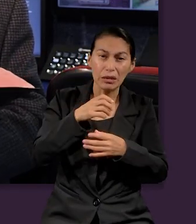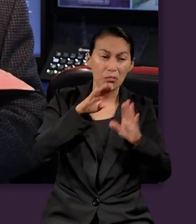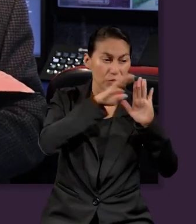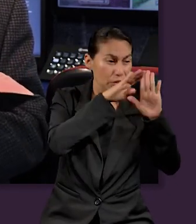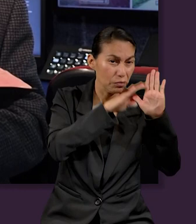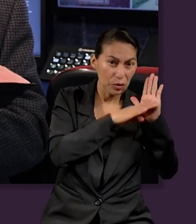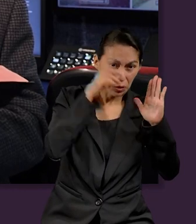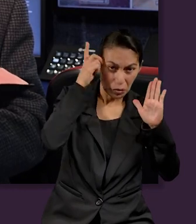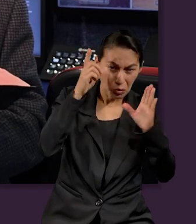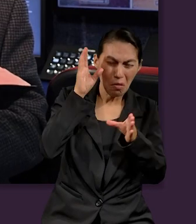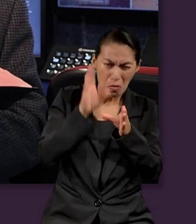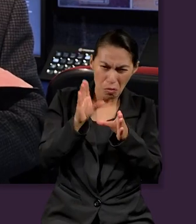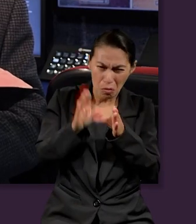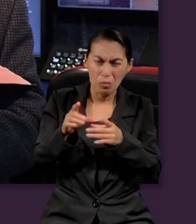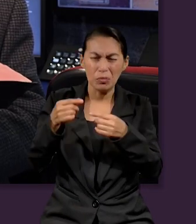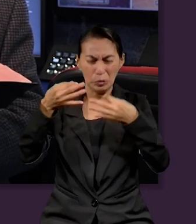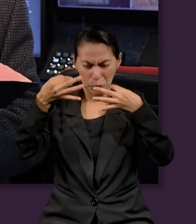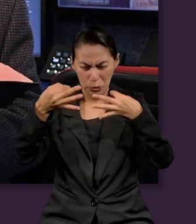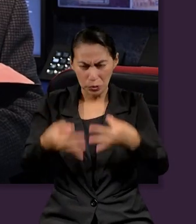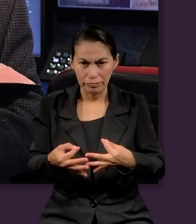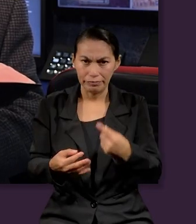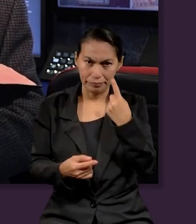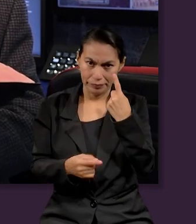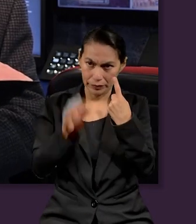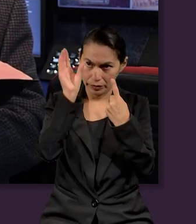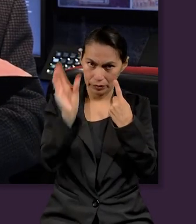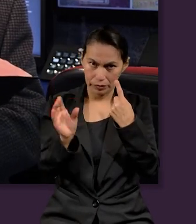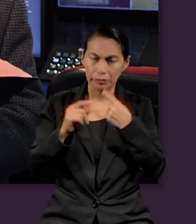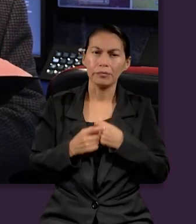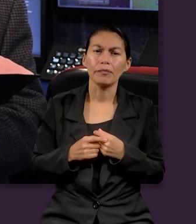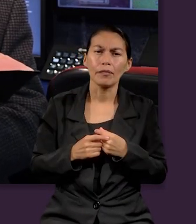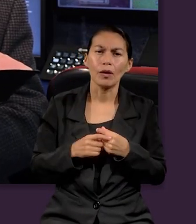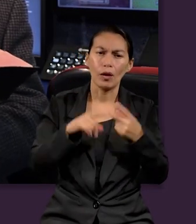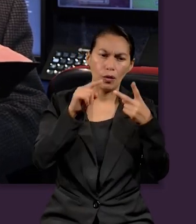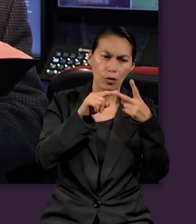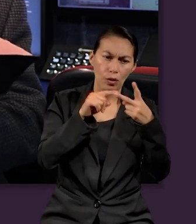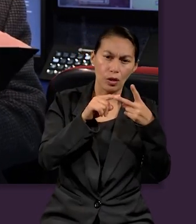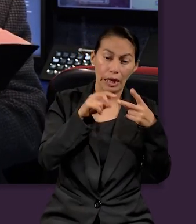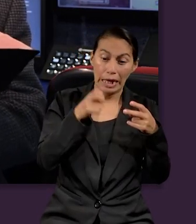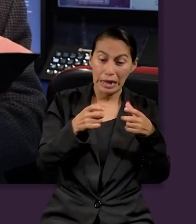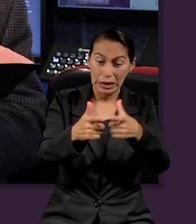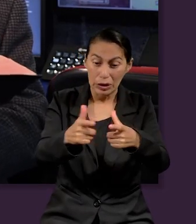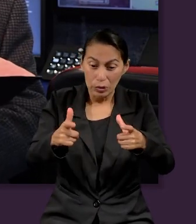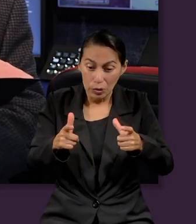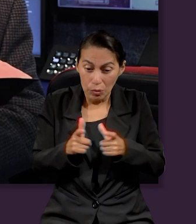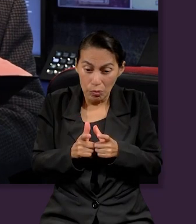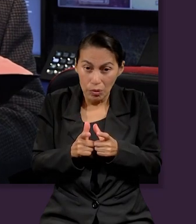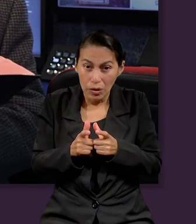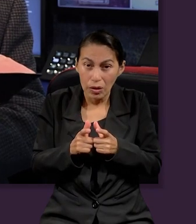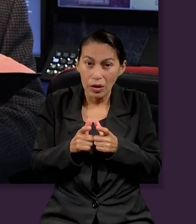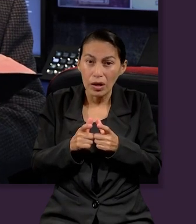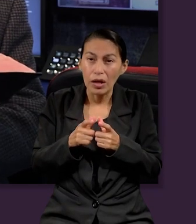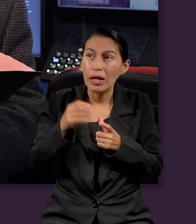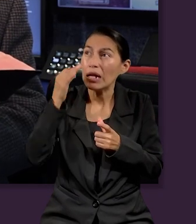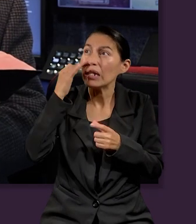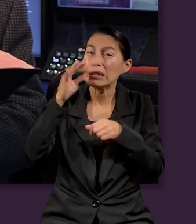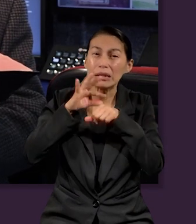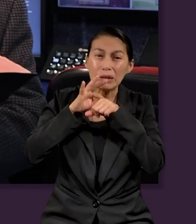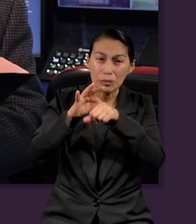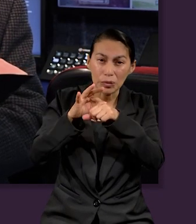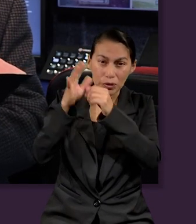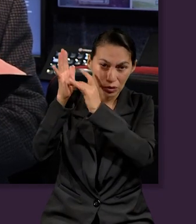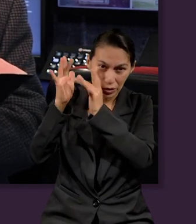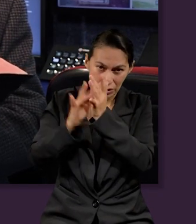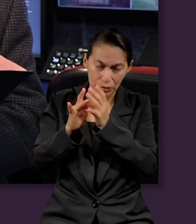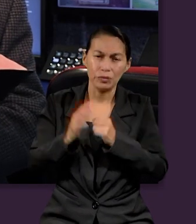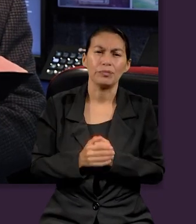los mandamientos de Dios. La segunda característica tiene que ver con que el remanente tiene el testimonio de